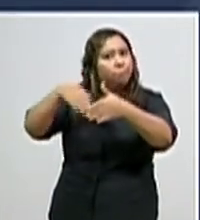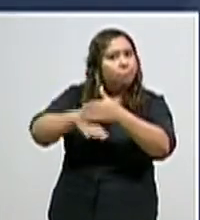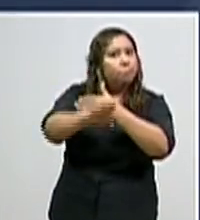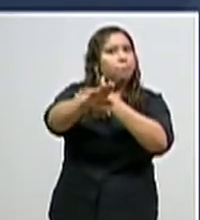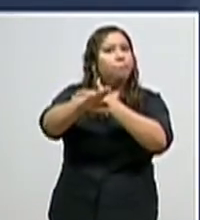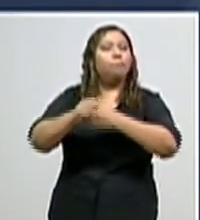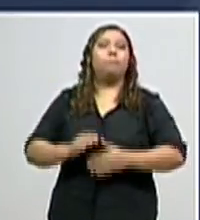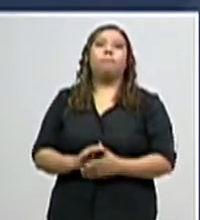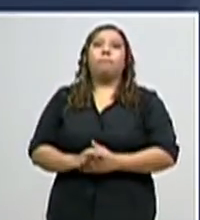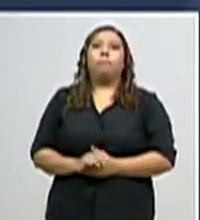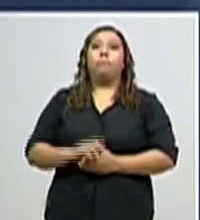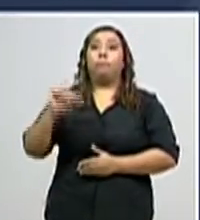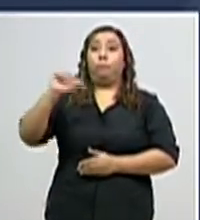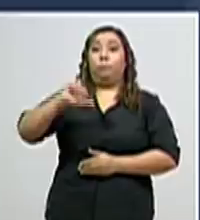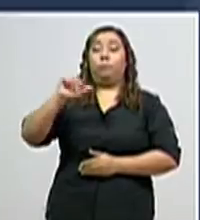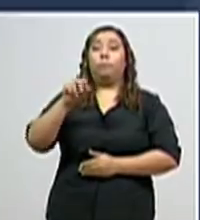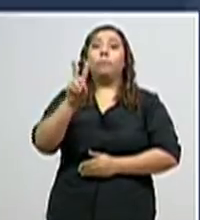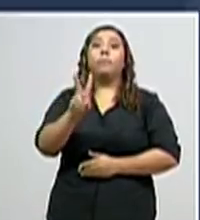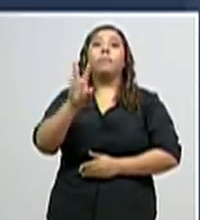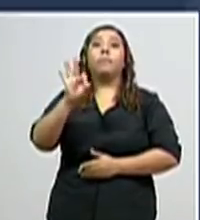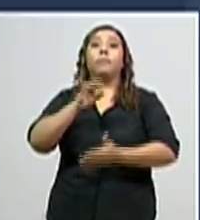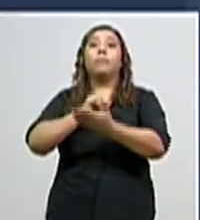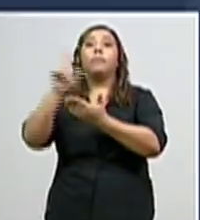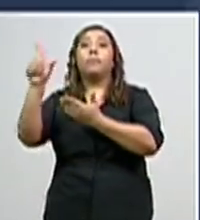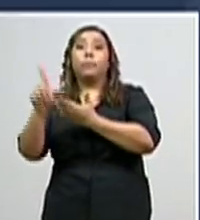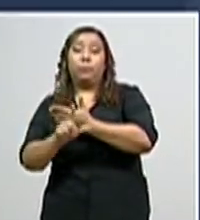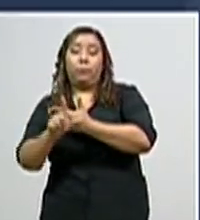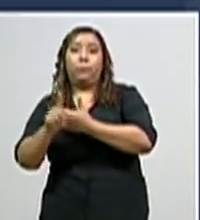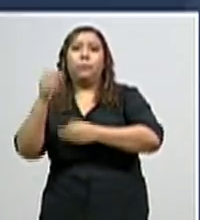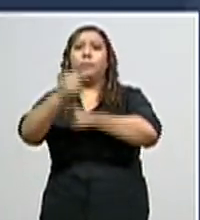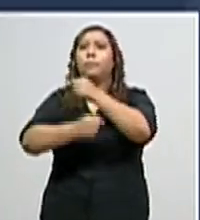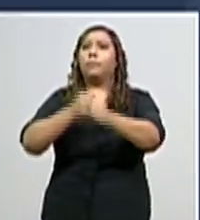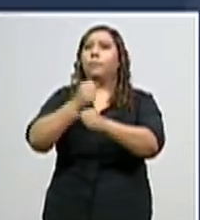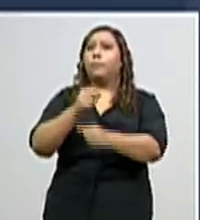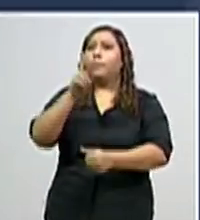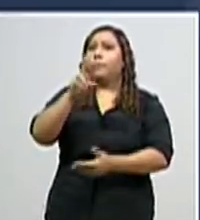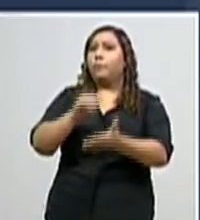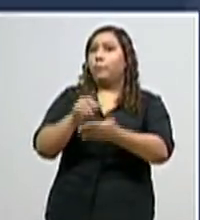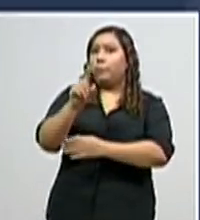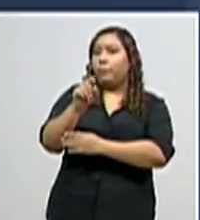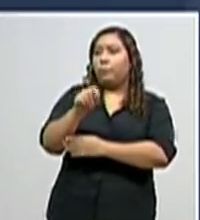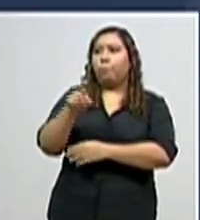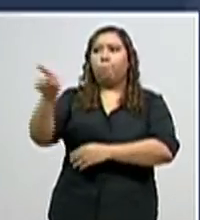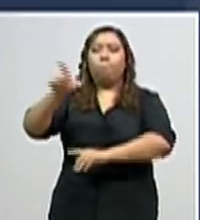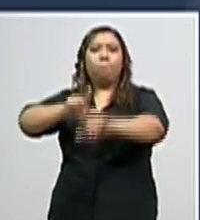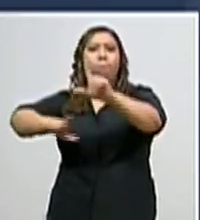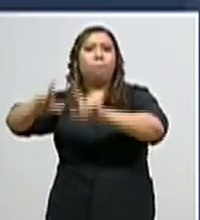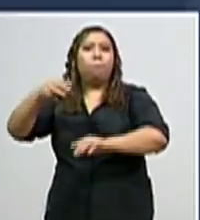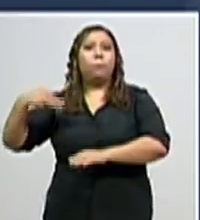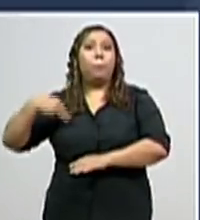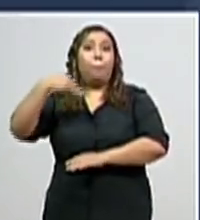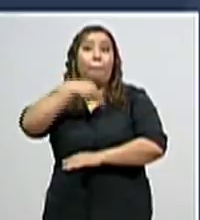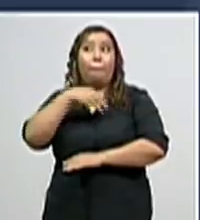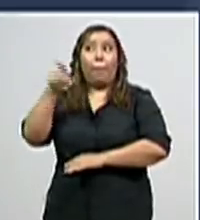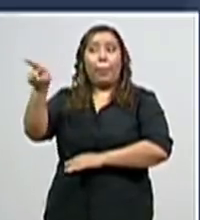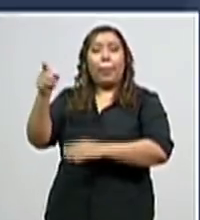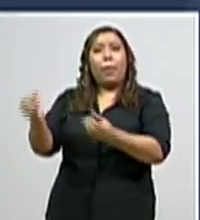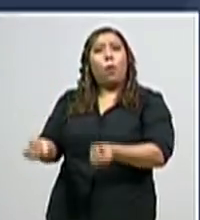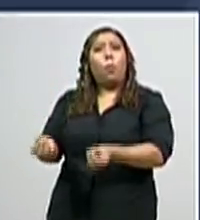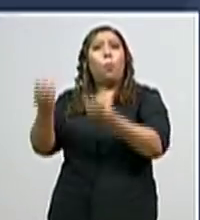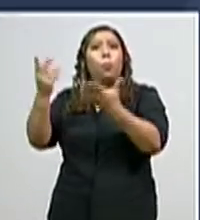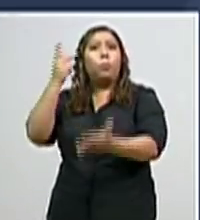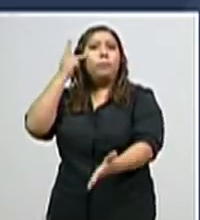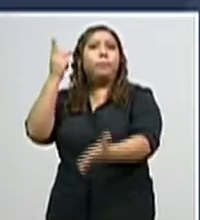Hoy, 29 de julio del 2020, el Laboratorio Nacional de Virología ha procesado un